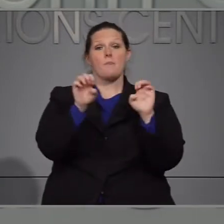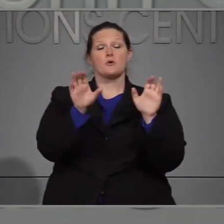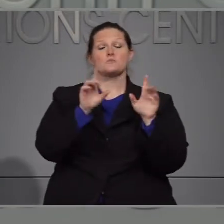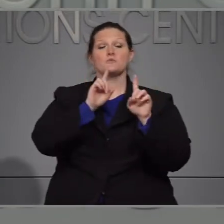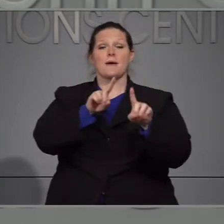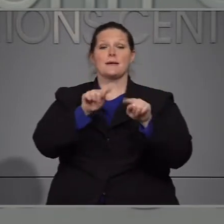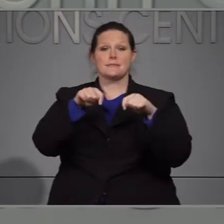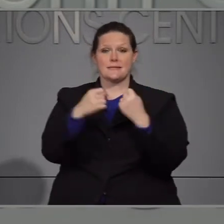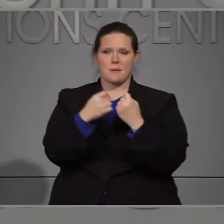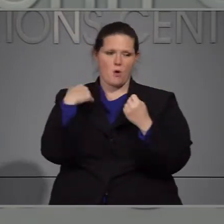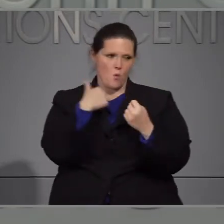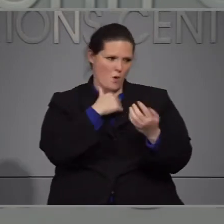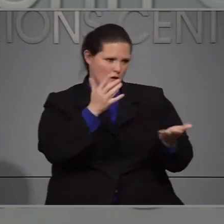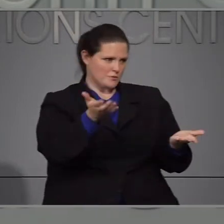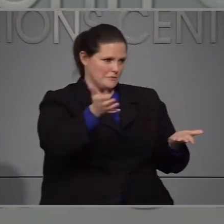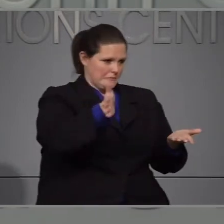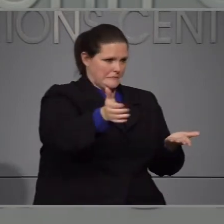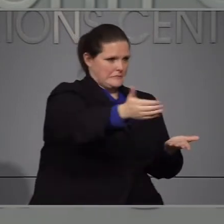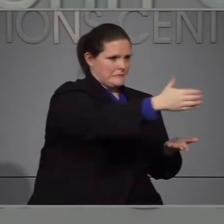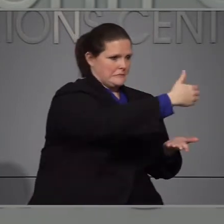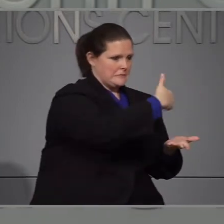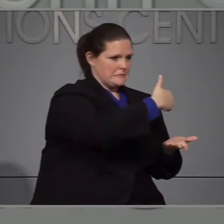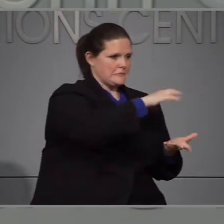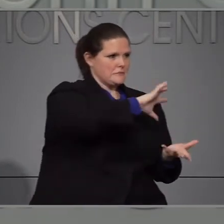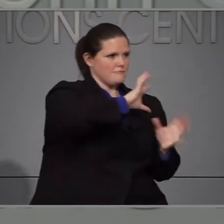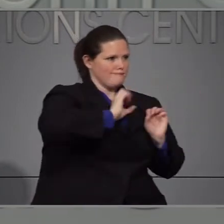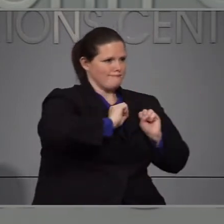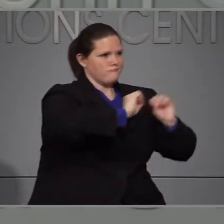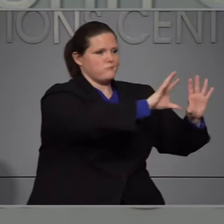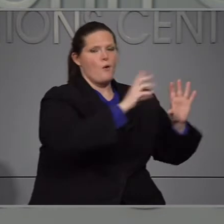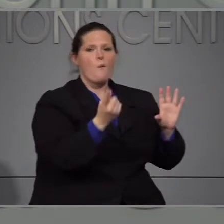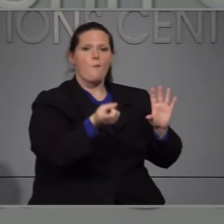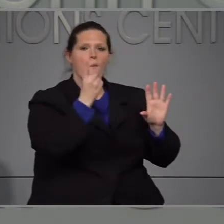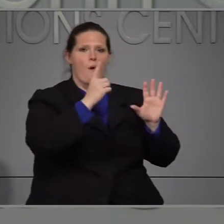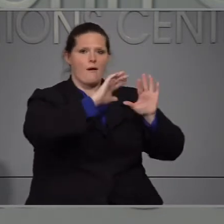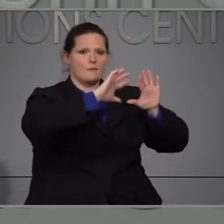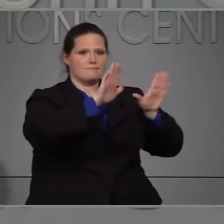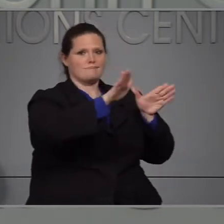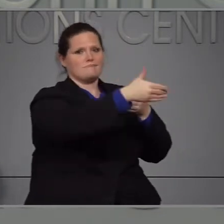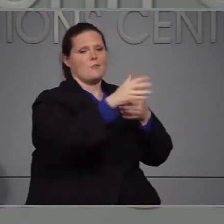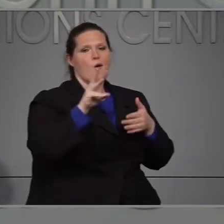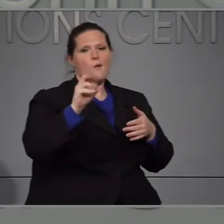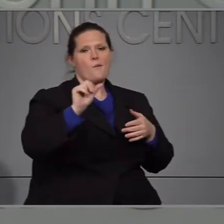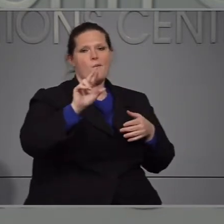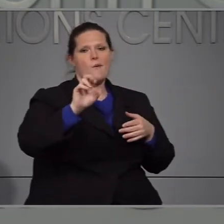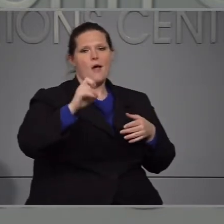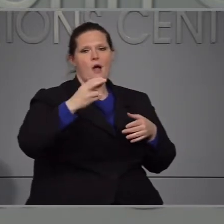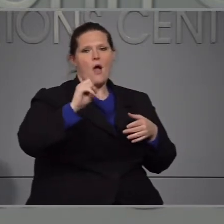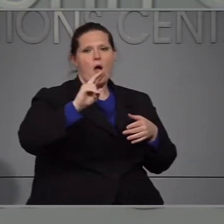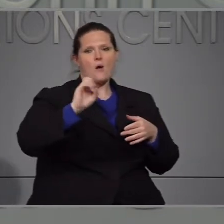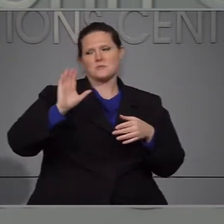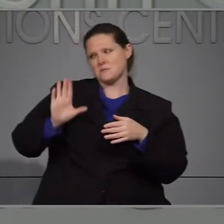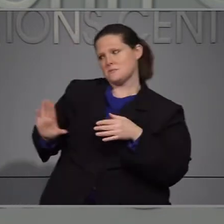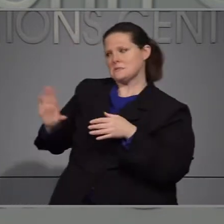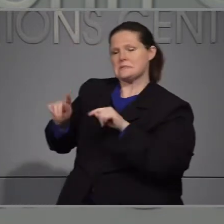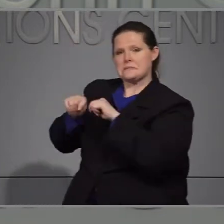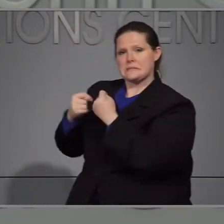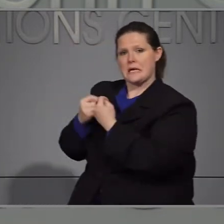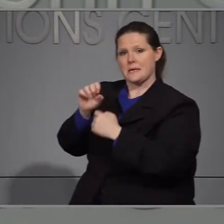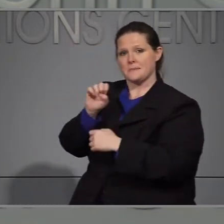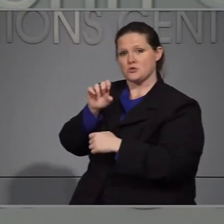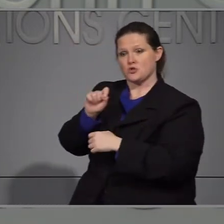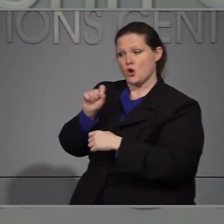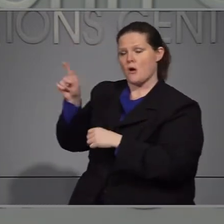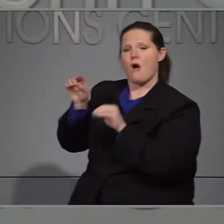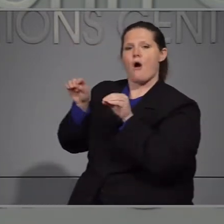emergencia se está consolidando todos los suministros de EPP en un almacén central bajo la guía del